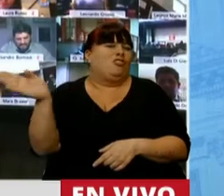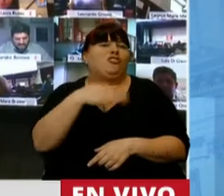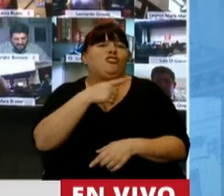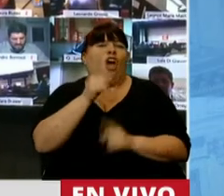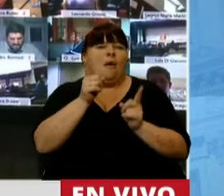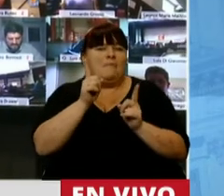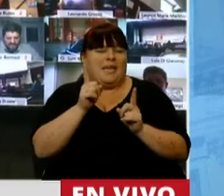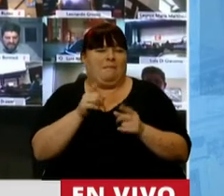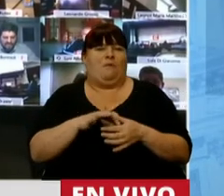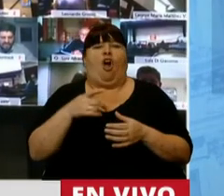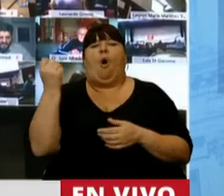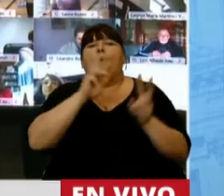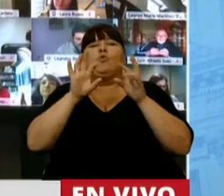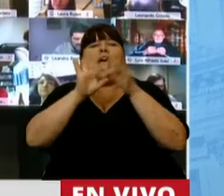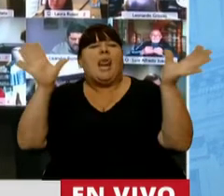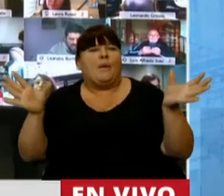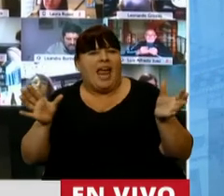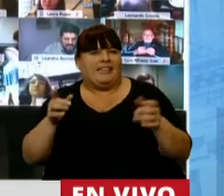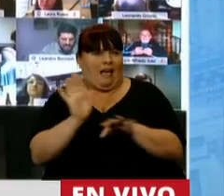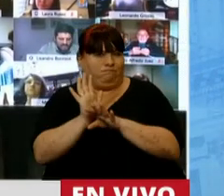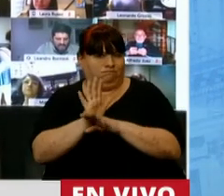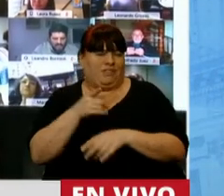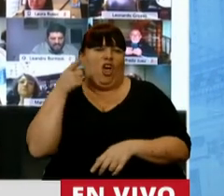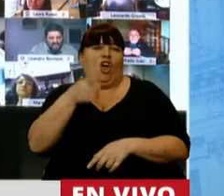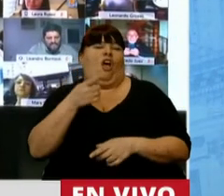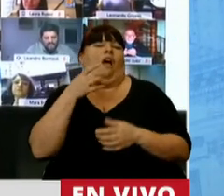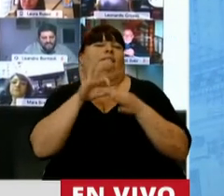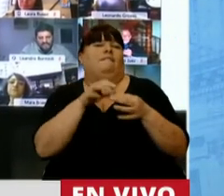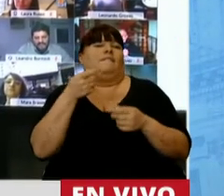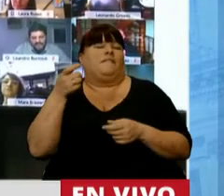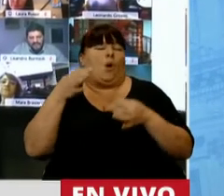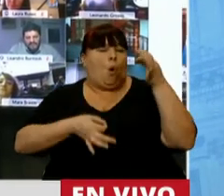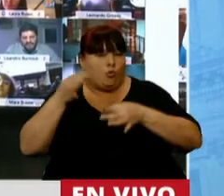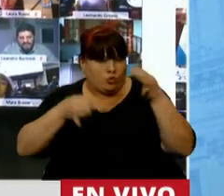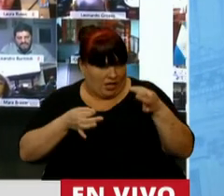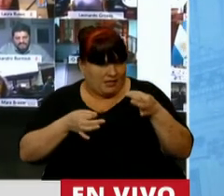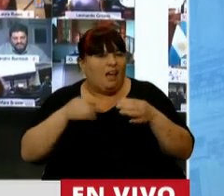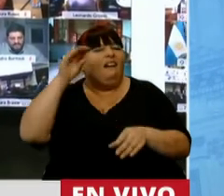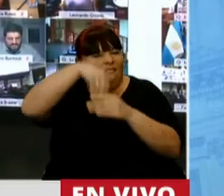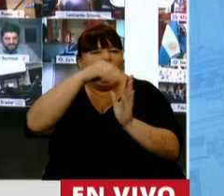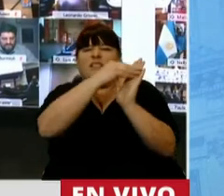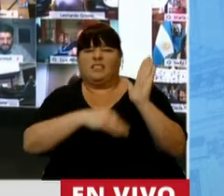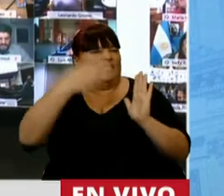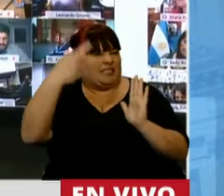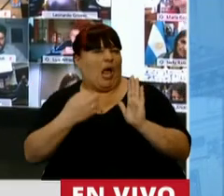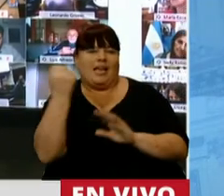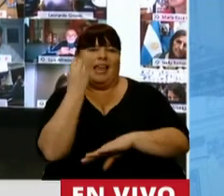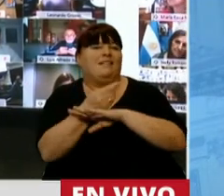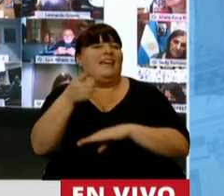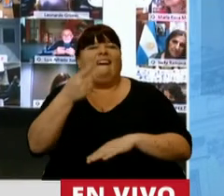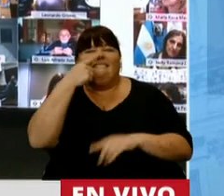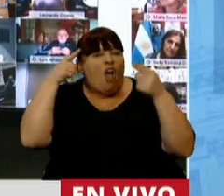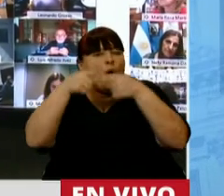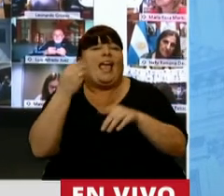aquellos y aquellas libertarios y libertarias que se han convertido en paladines de la justicia hoy, van a estar en ellas, porque esa es su sola